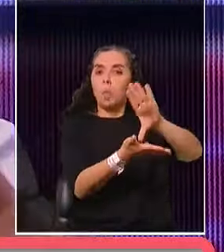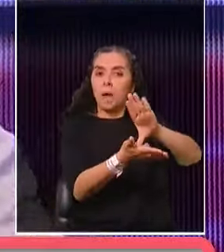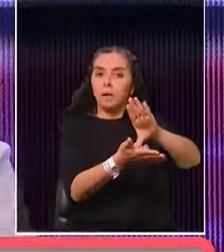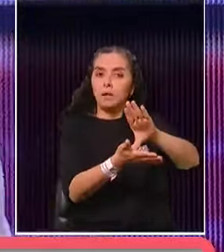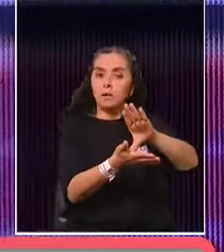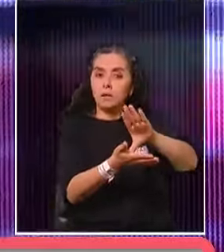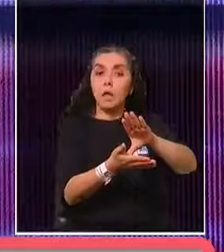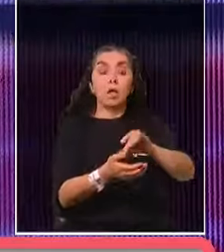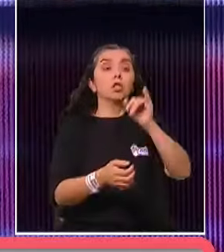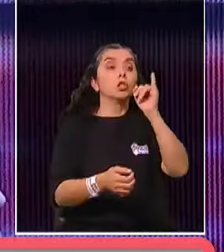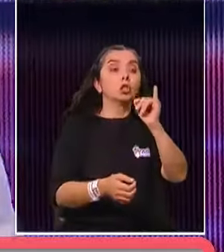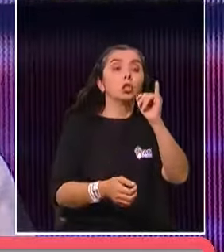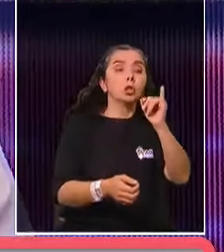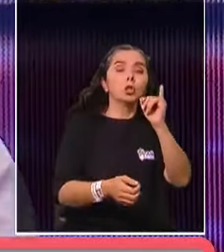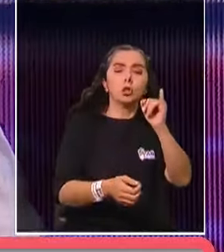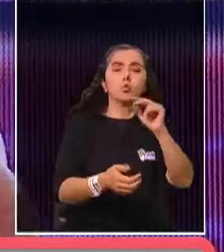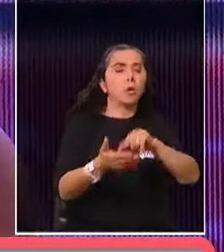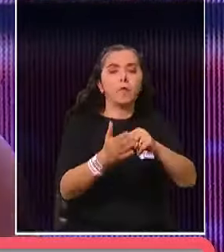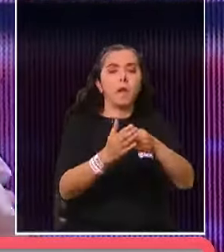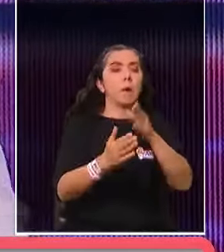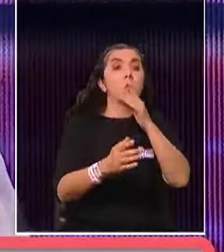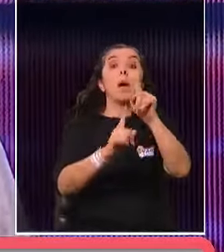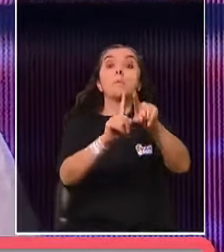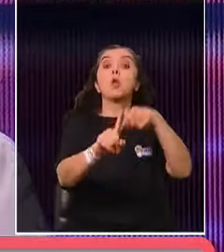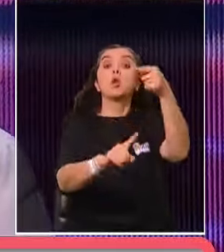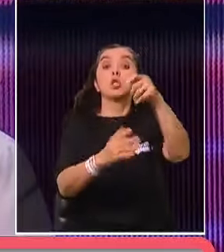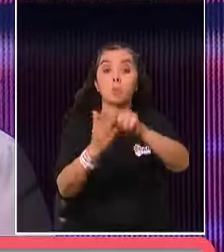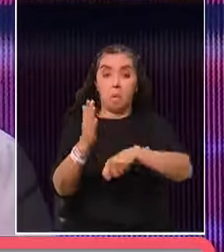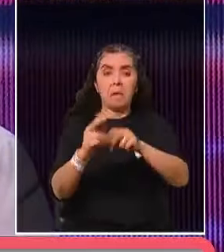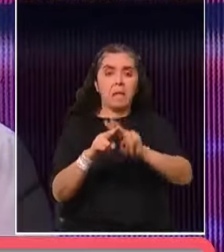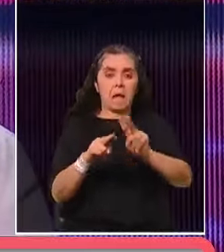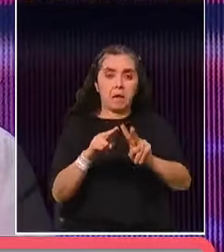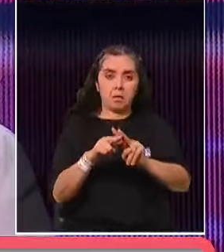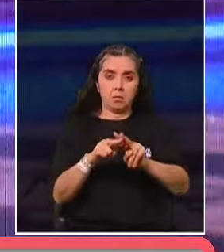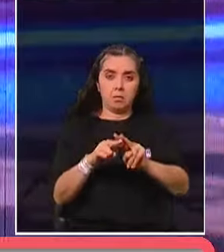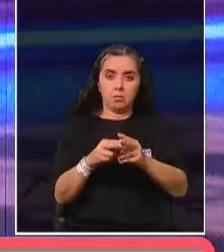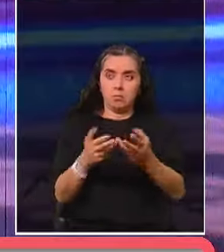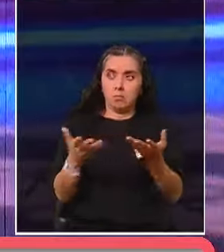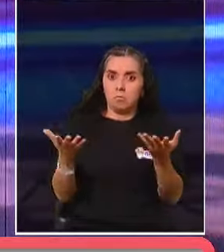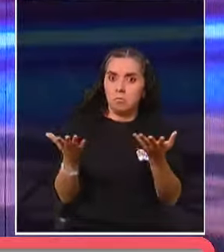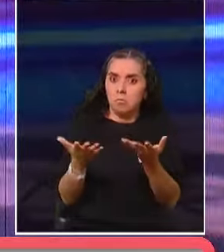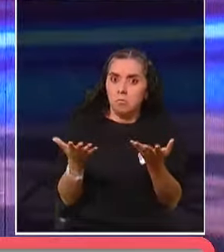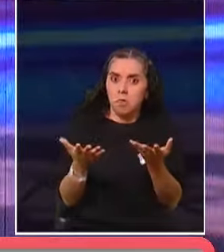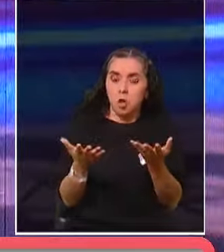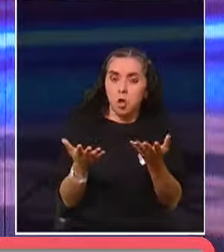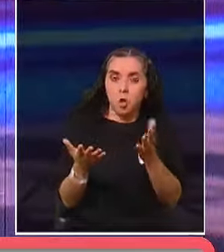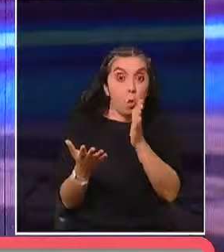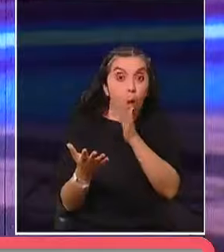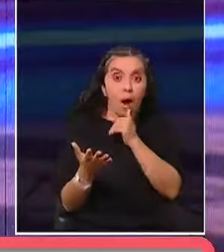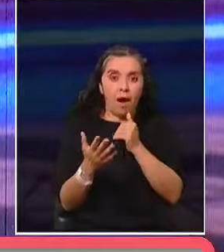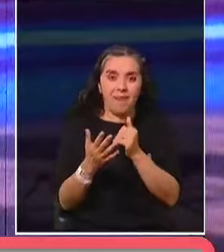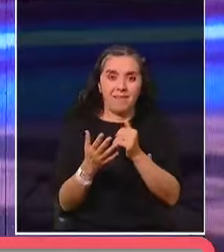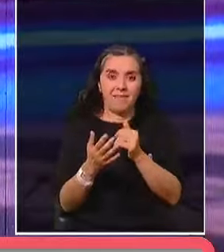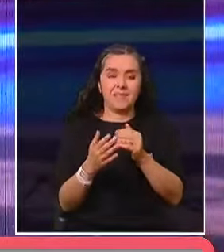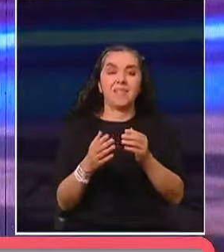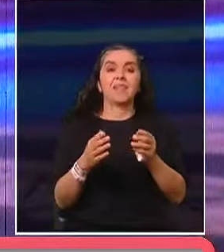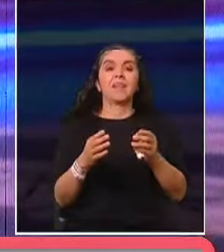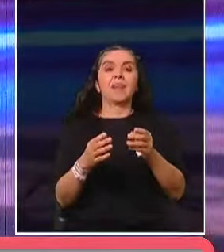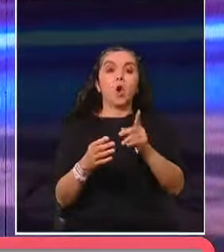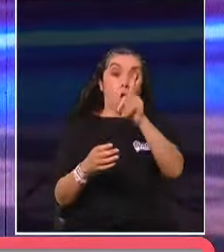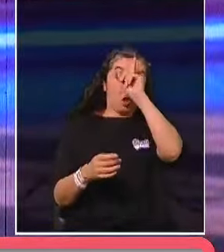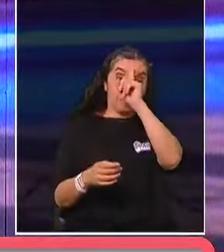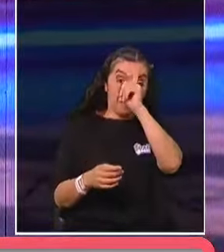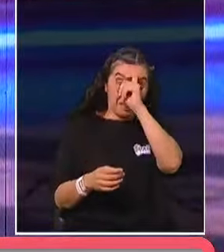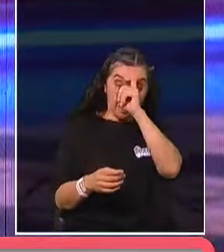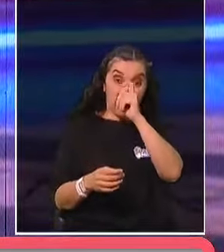siete clínicas, me decían, sí, sí, no hay problema, no hay problema, ven el próximo mes, te la arreglamos en el tiro. Y eran clínicas privadas, chicas, había un